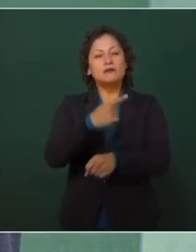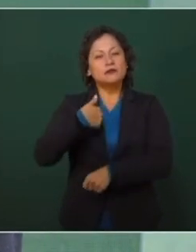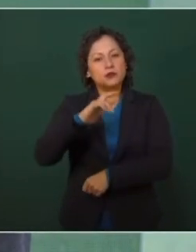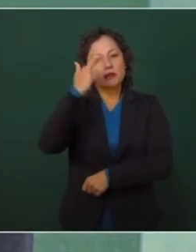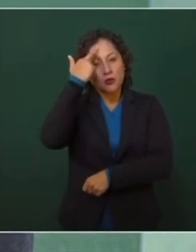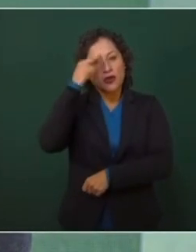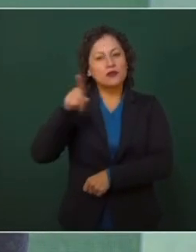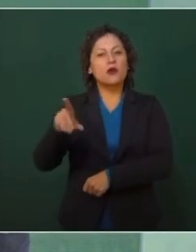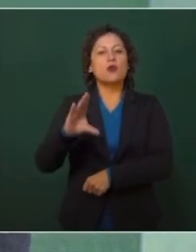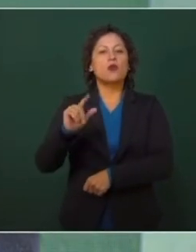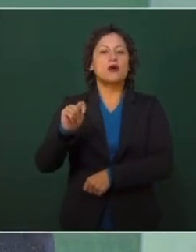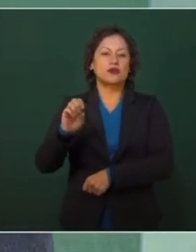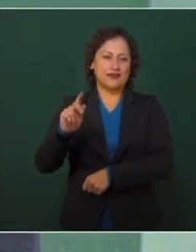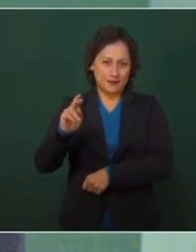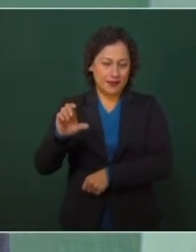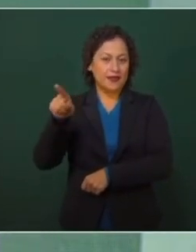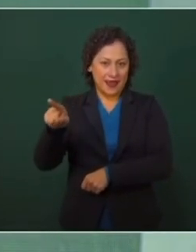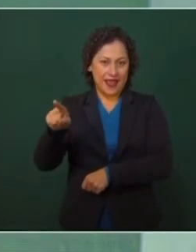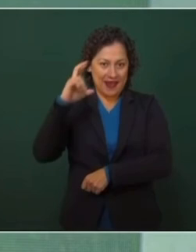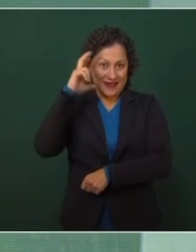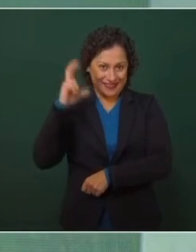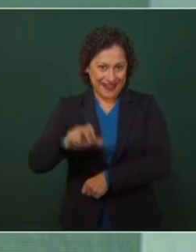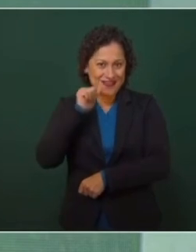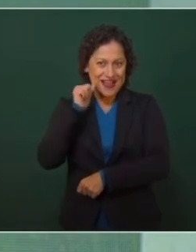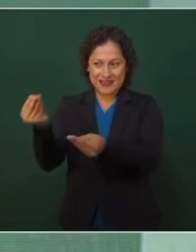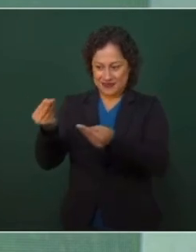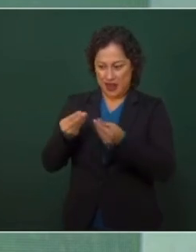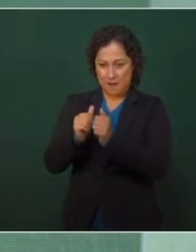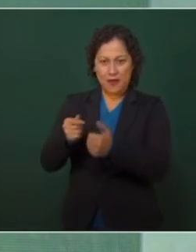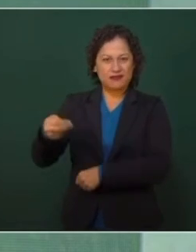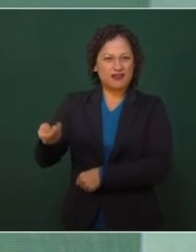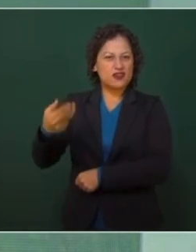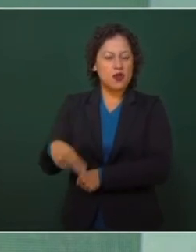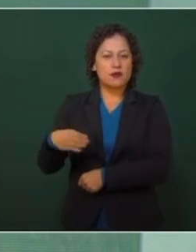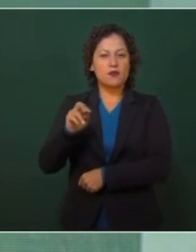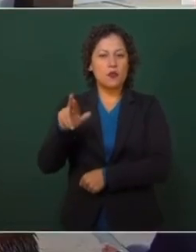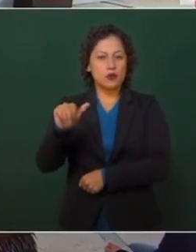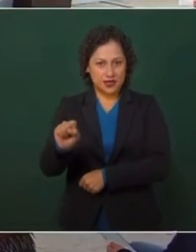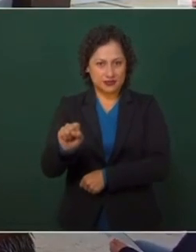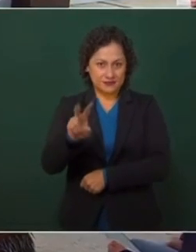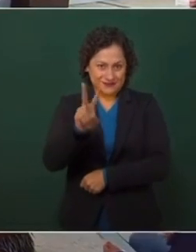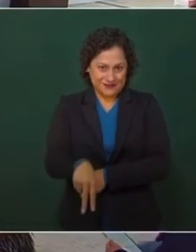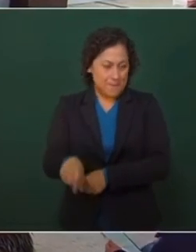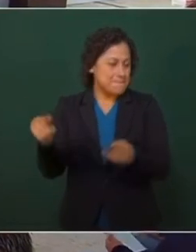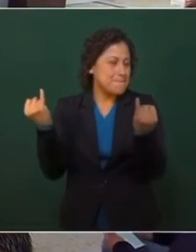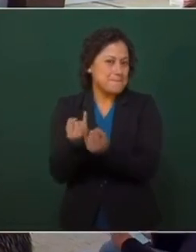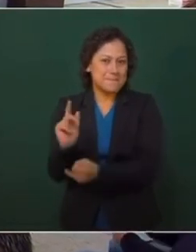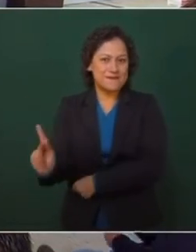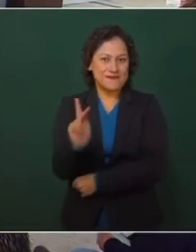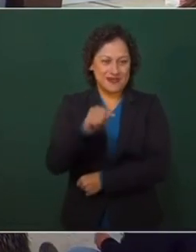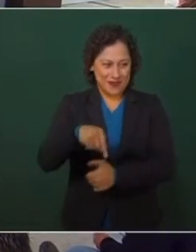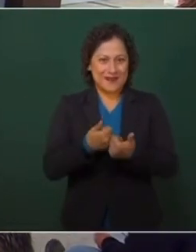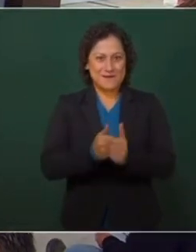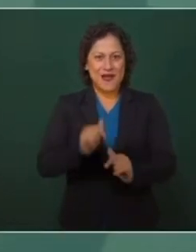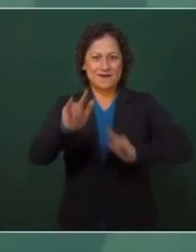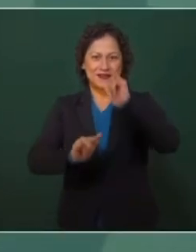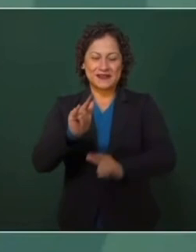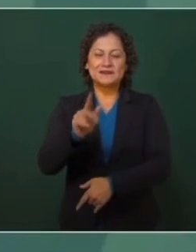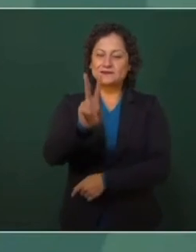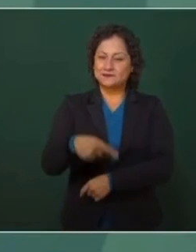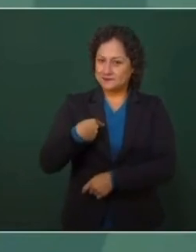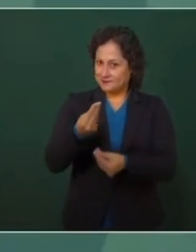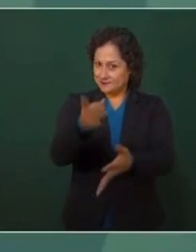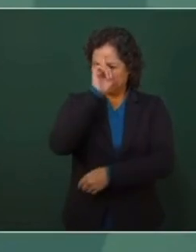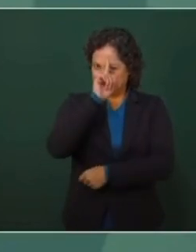Cuauhtoípec, Hidalgo, un pan que le llaman burras. Así como el pan de feria. Recomiendo las burras,